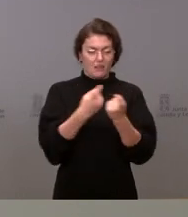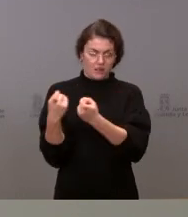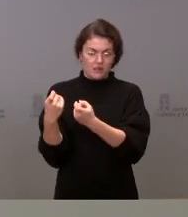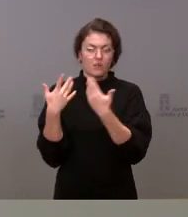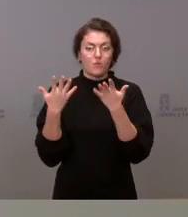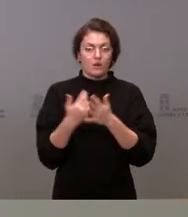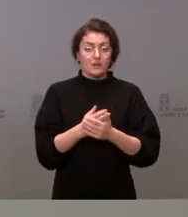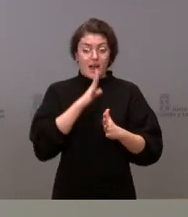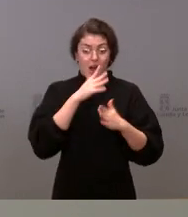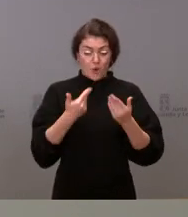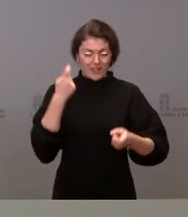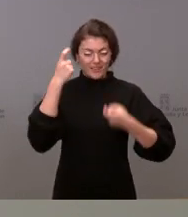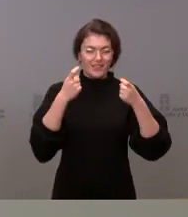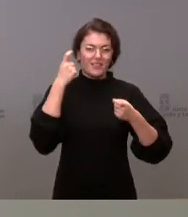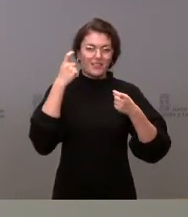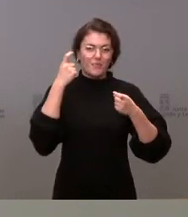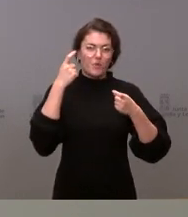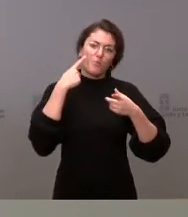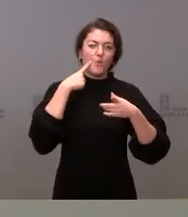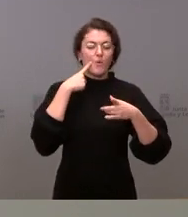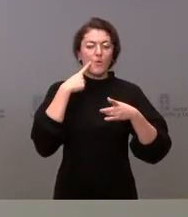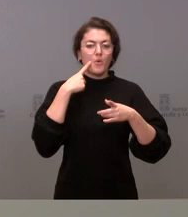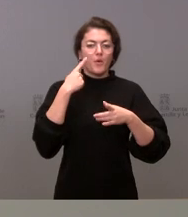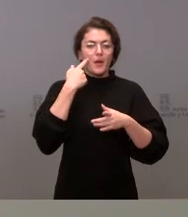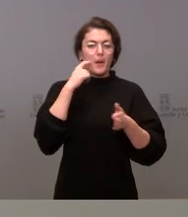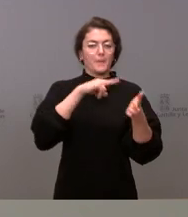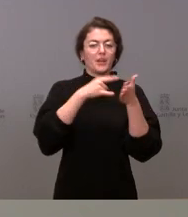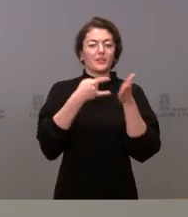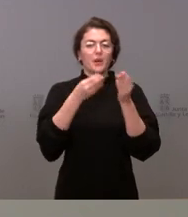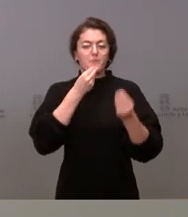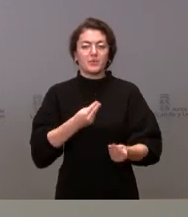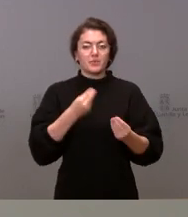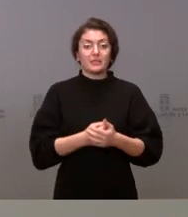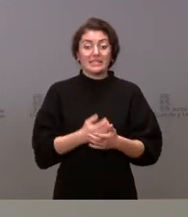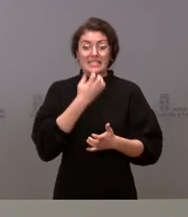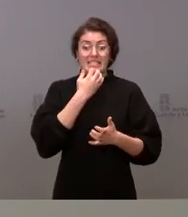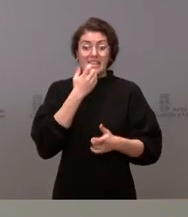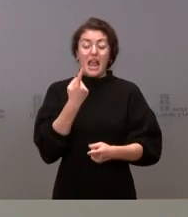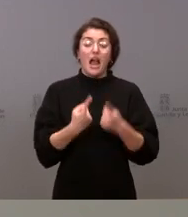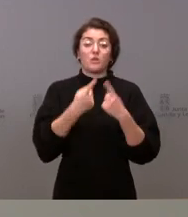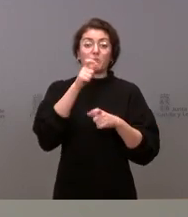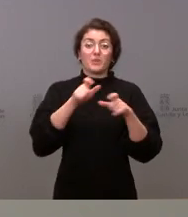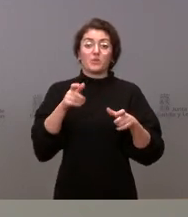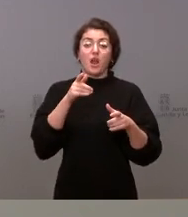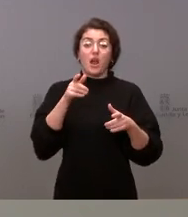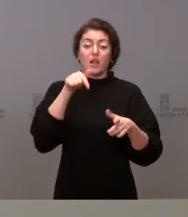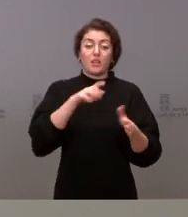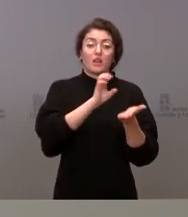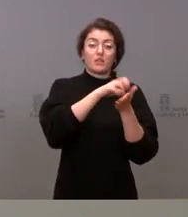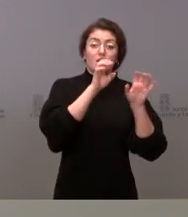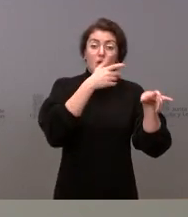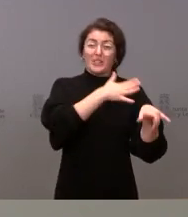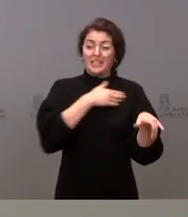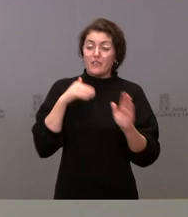y planificando no es solamente haciendo estas ofertas si hay alguien de Castilla y León que quiere volver o por los motivos que sea le apetece estar